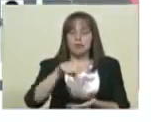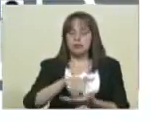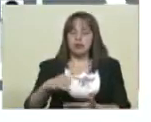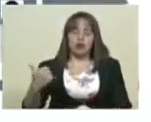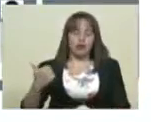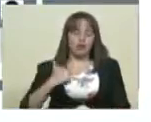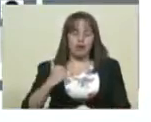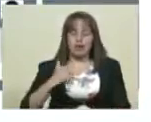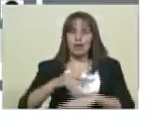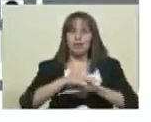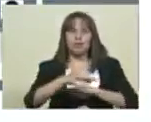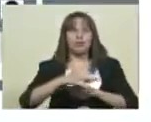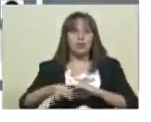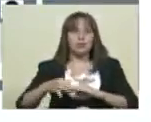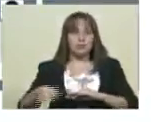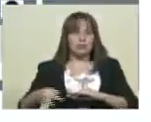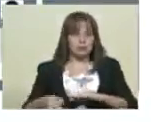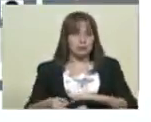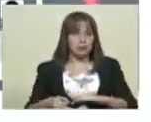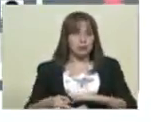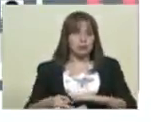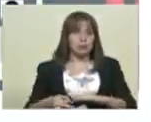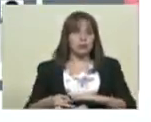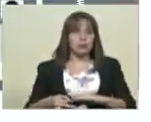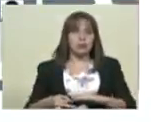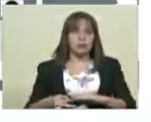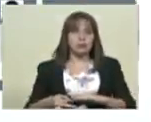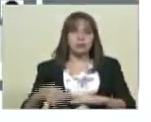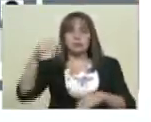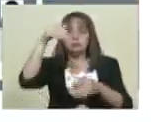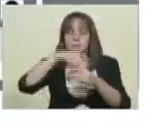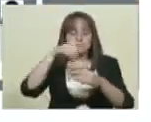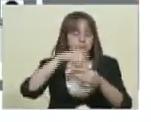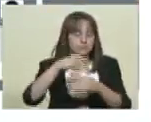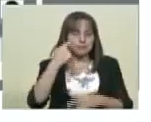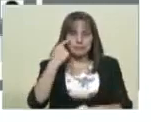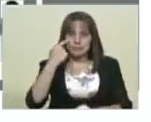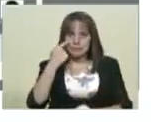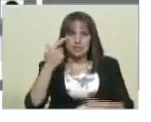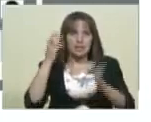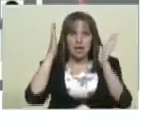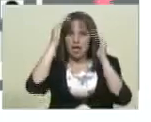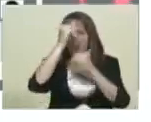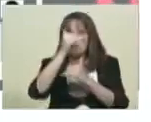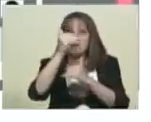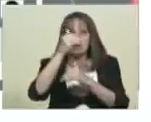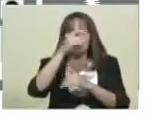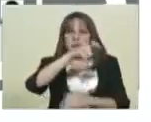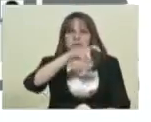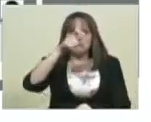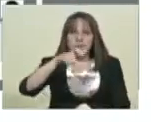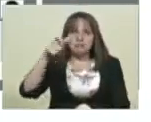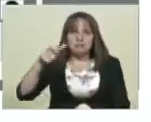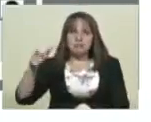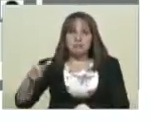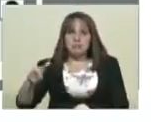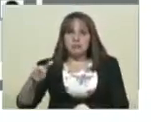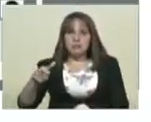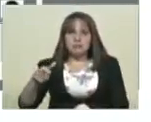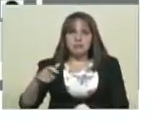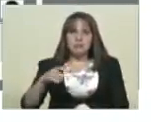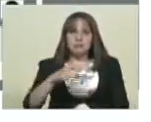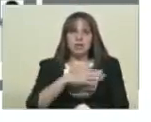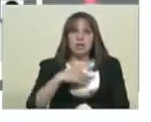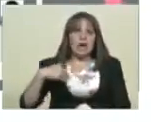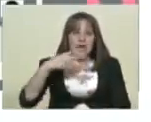de su municipio. El Consejo Nacional Electoral estará atenta para esas personas que van a estar queriendo